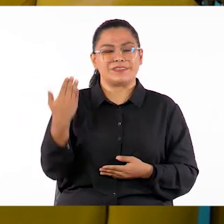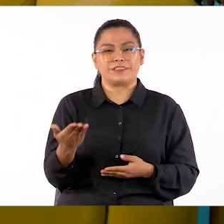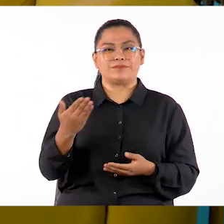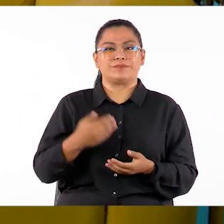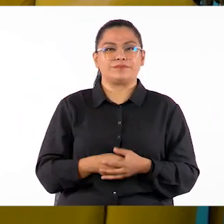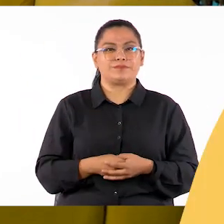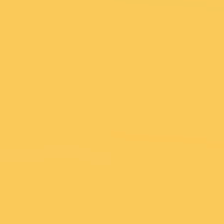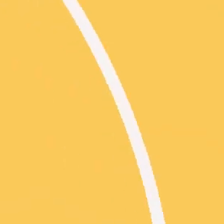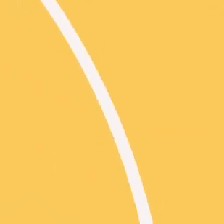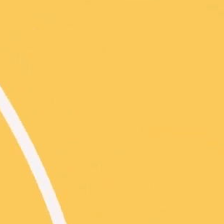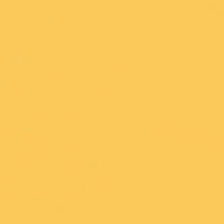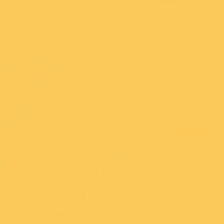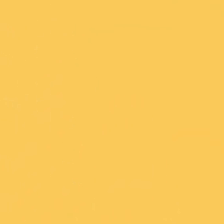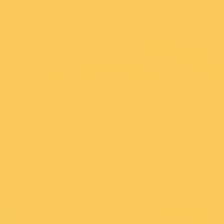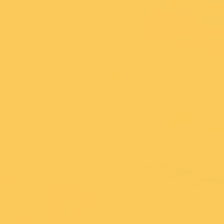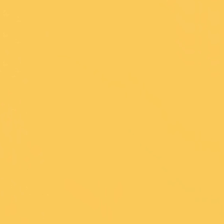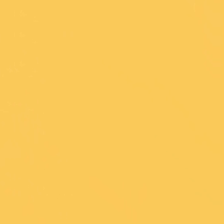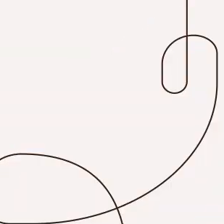próxima, colegas!